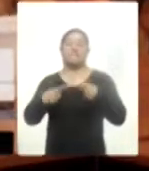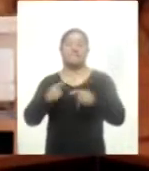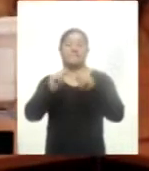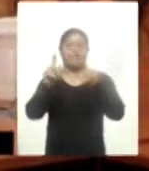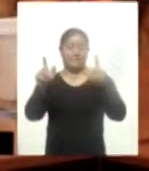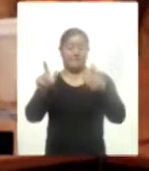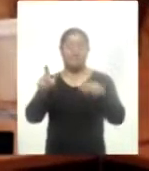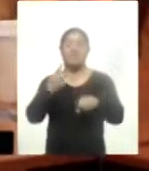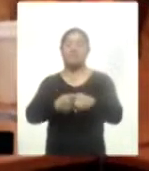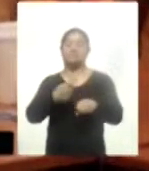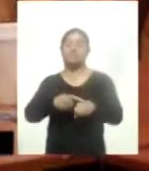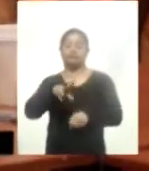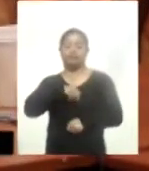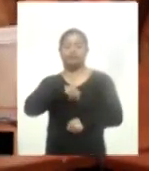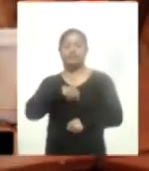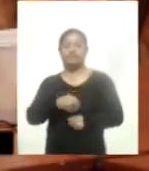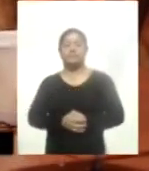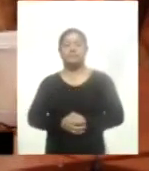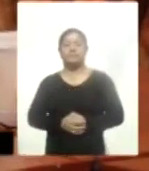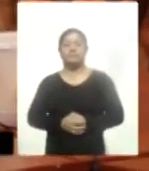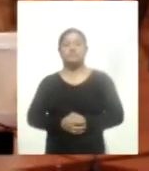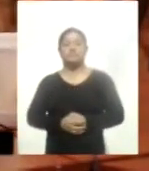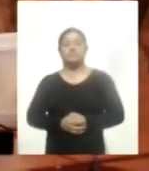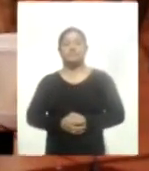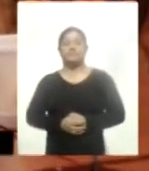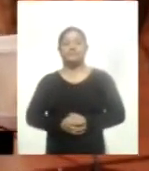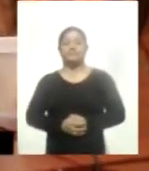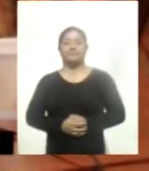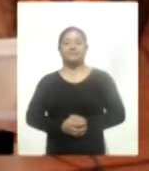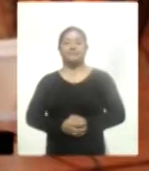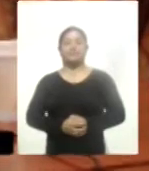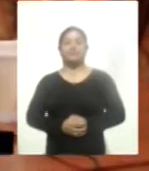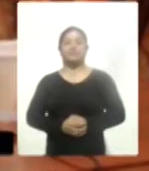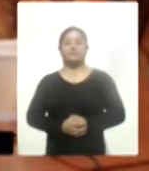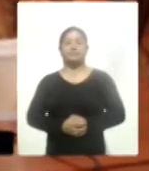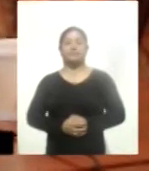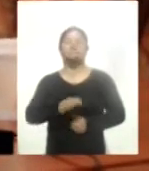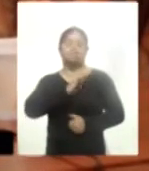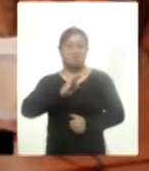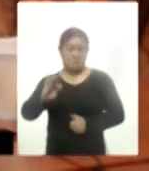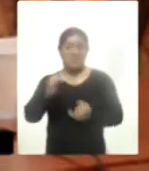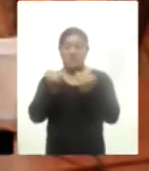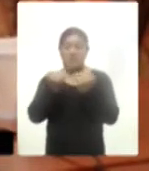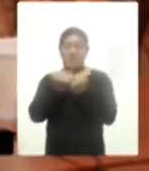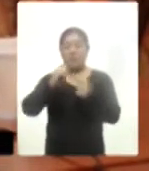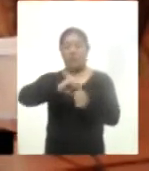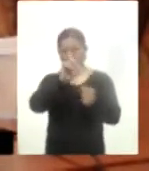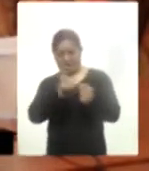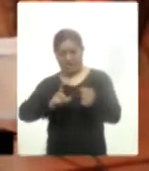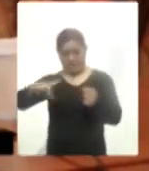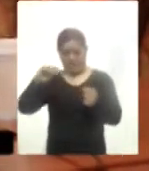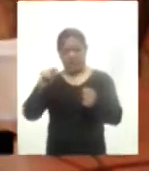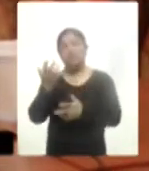enfermedad y que podamos al mismo tiempo ayudar a que en el país se conozca